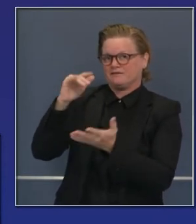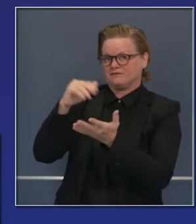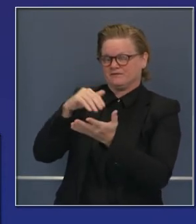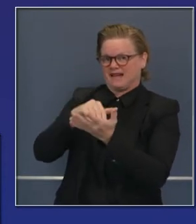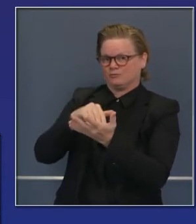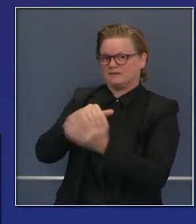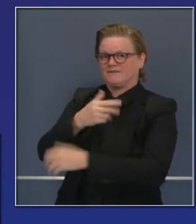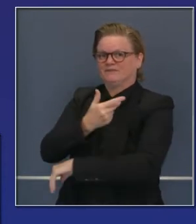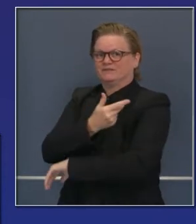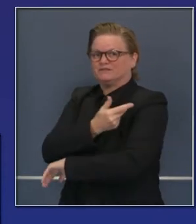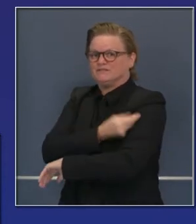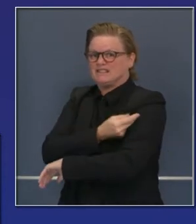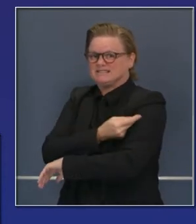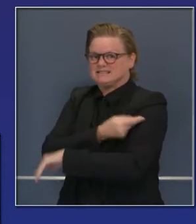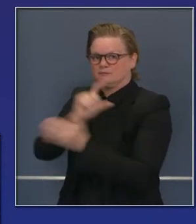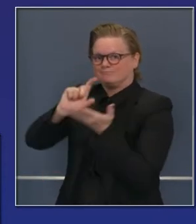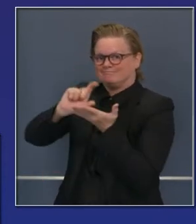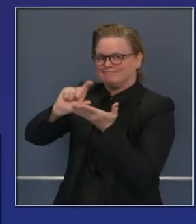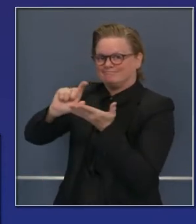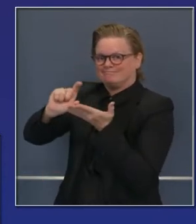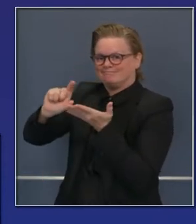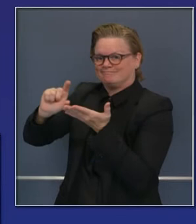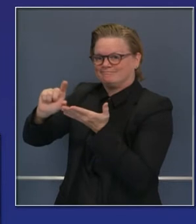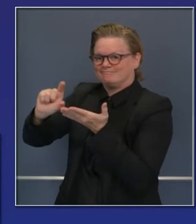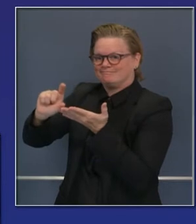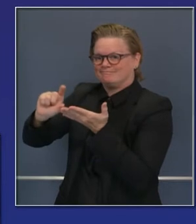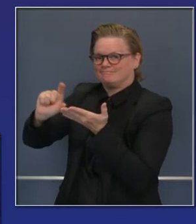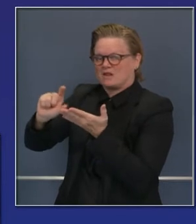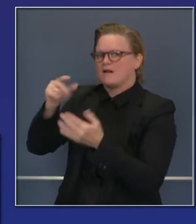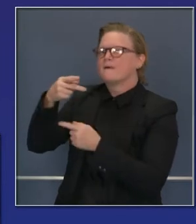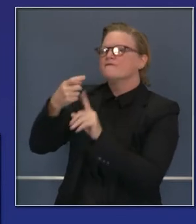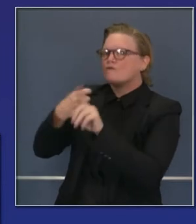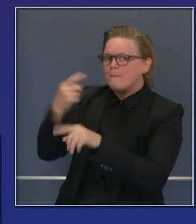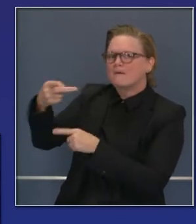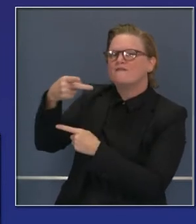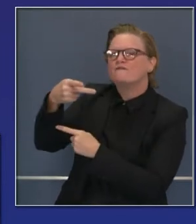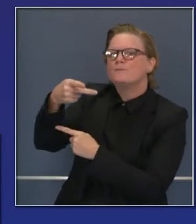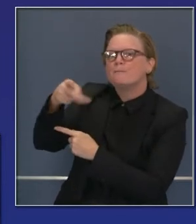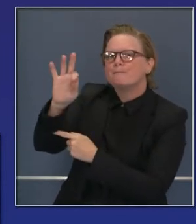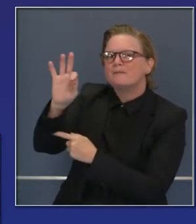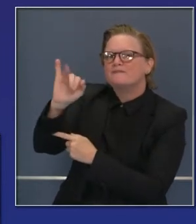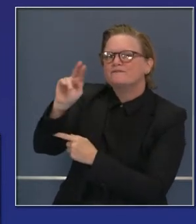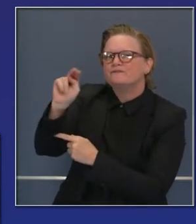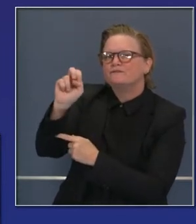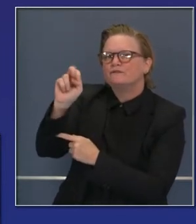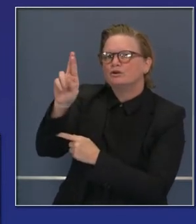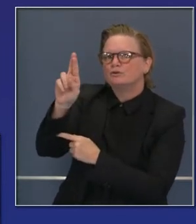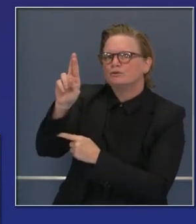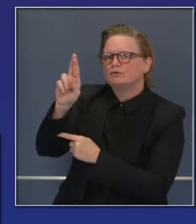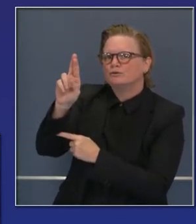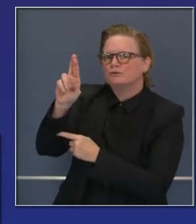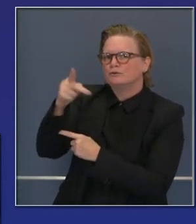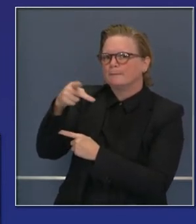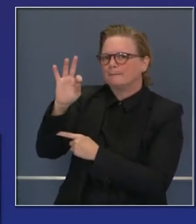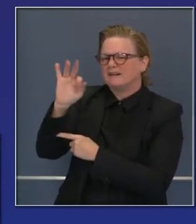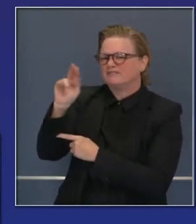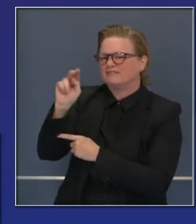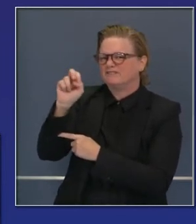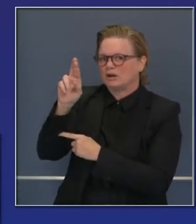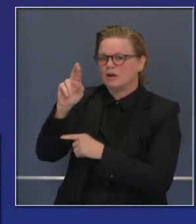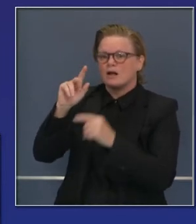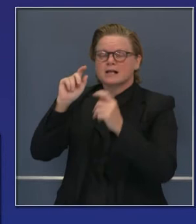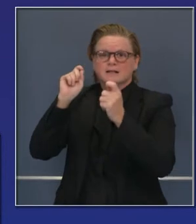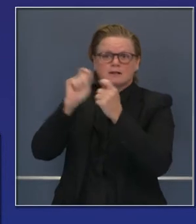las vacunas de Pfizer que nos llegarán en las próximas semanas. Tenemos una fecha específica. No quiero